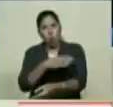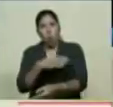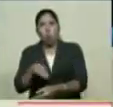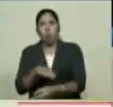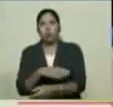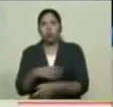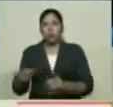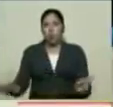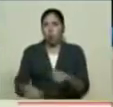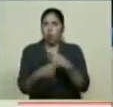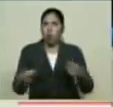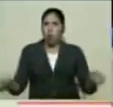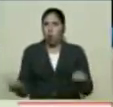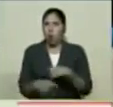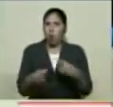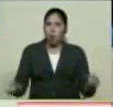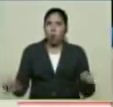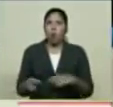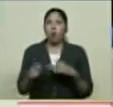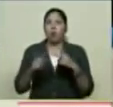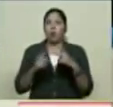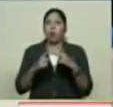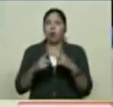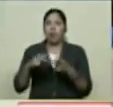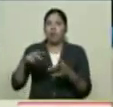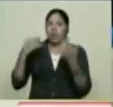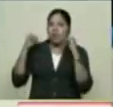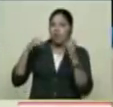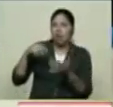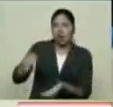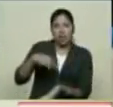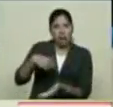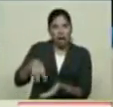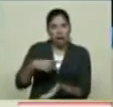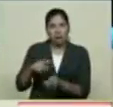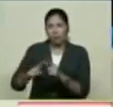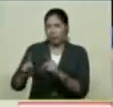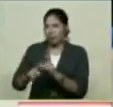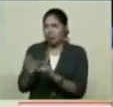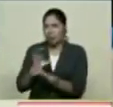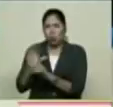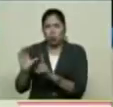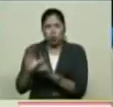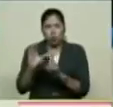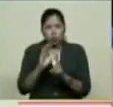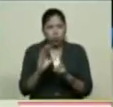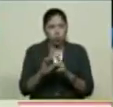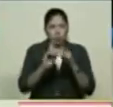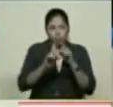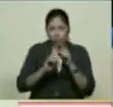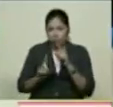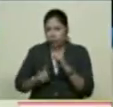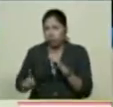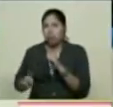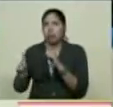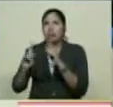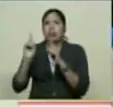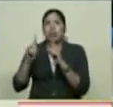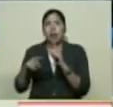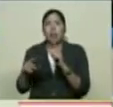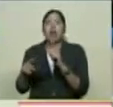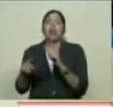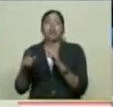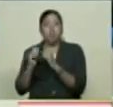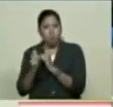Joropazo El Festival Nacional de Danza Es decir Hay toda una movida cultural Deportiva y recreativa Y la Vuelta, bueno